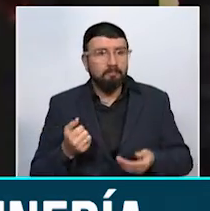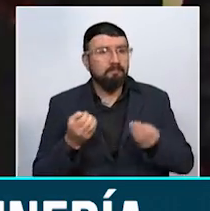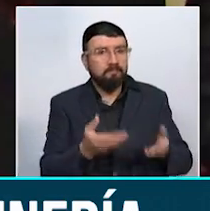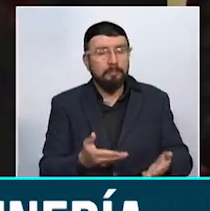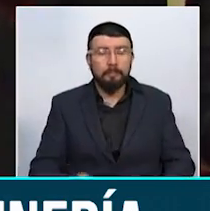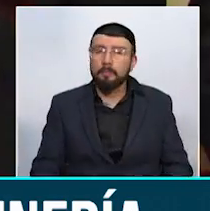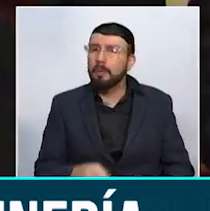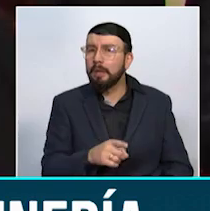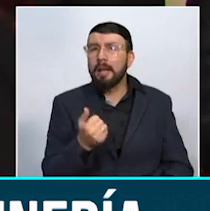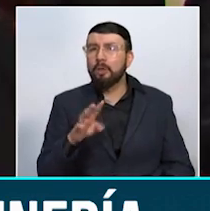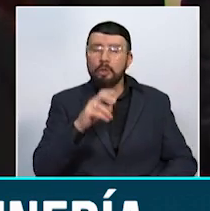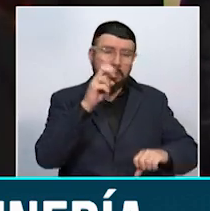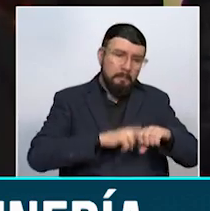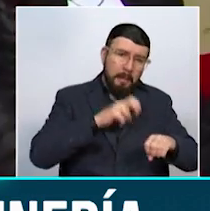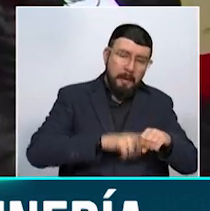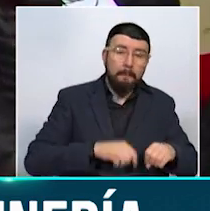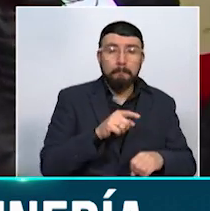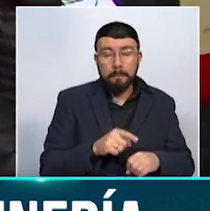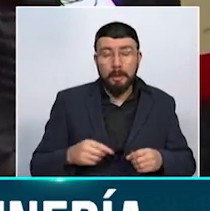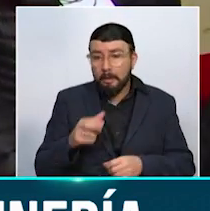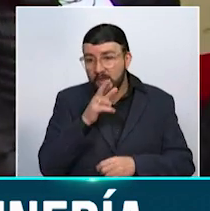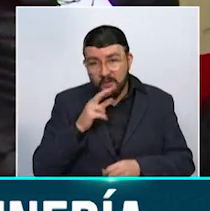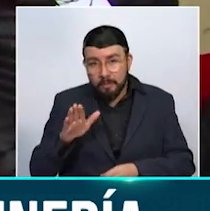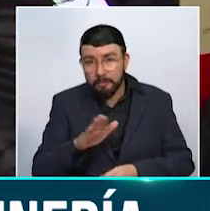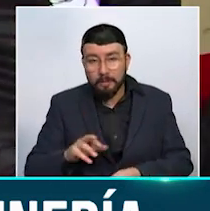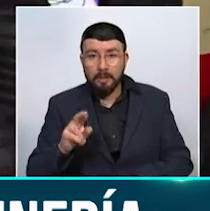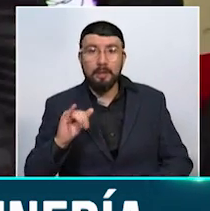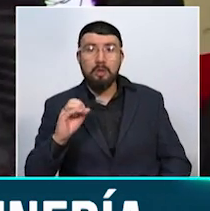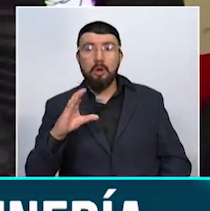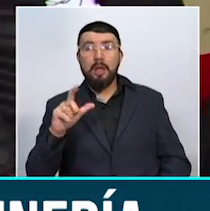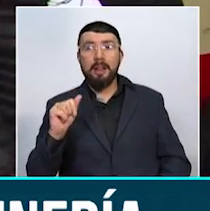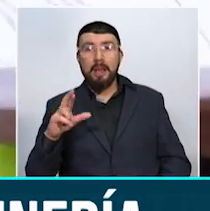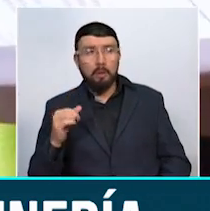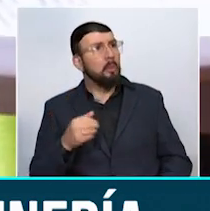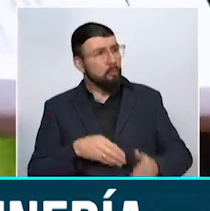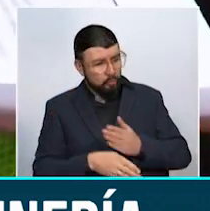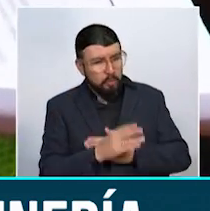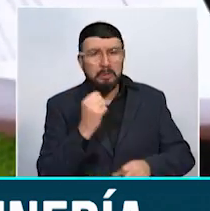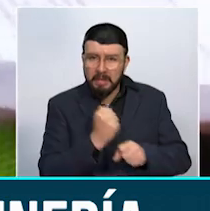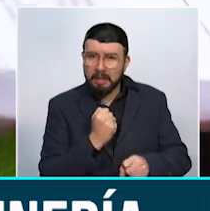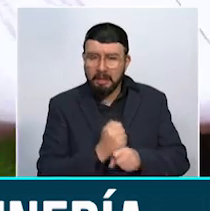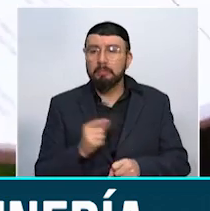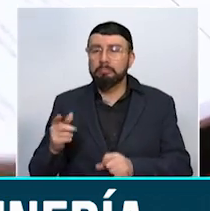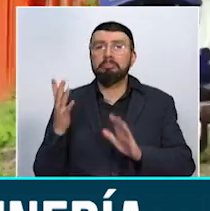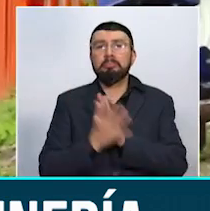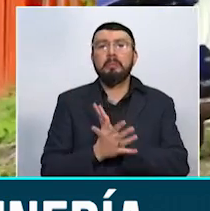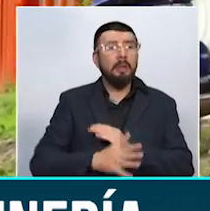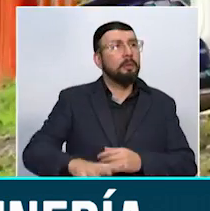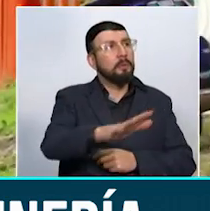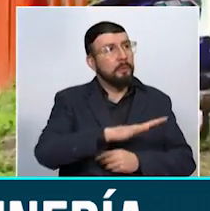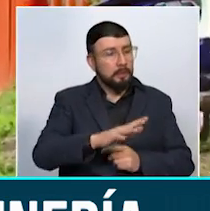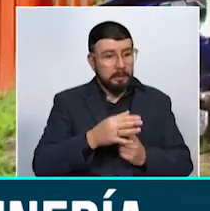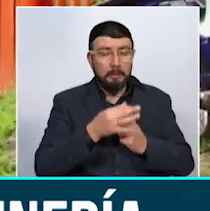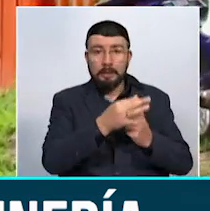14 mineros y sus familias de la vereda Río Claro de Villamaría conservaron su trabajo gracias a la declaratoria de un área de reserva especial